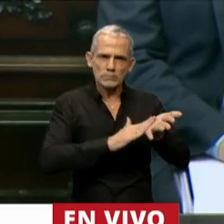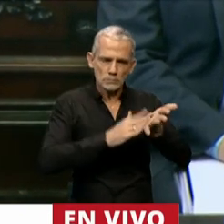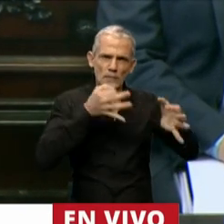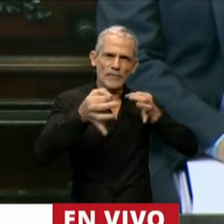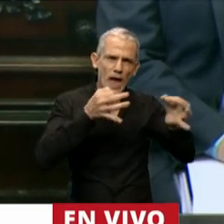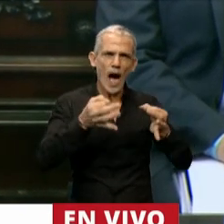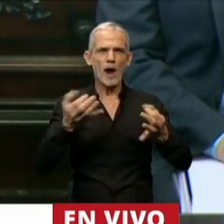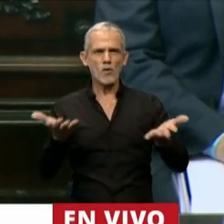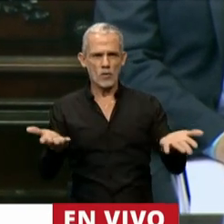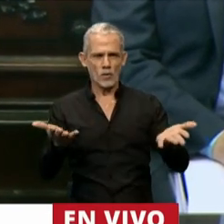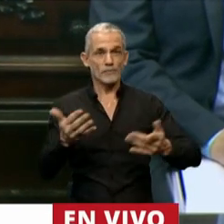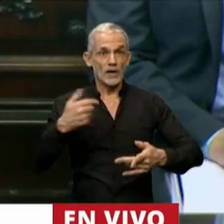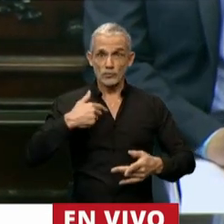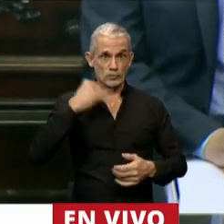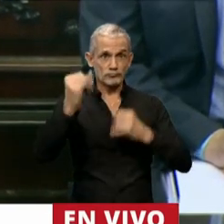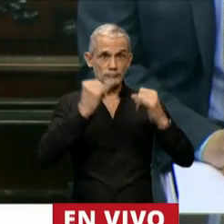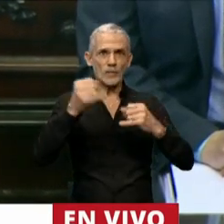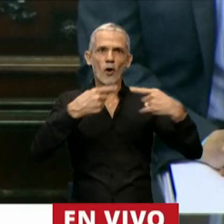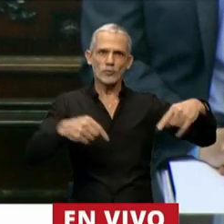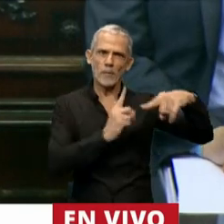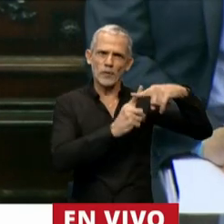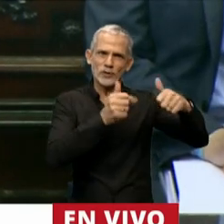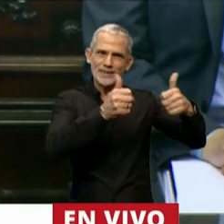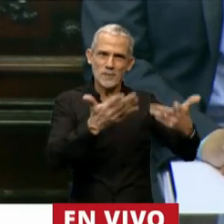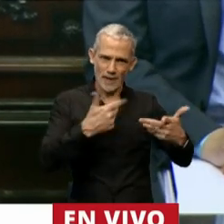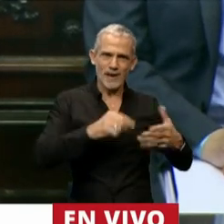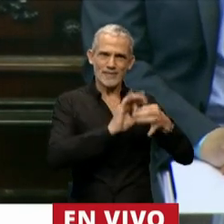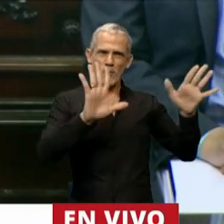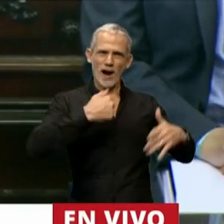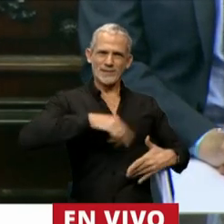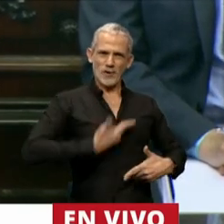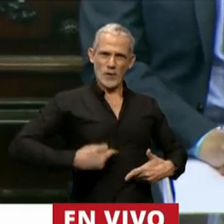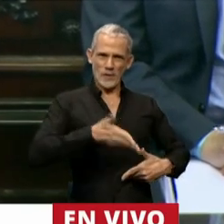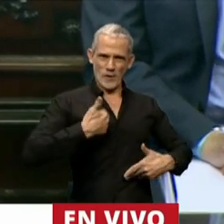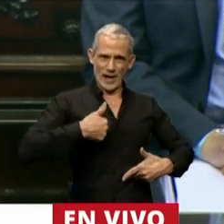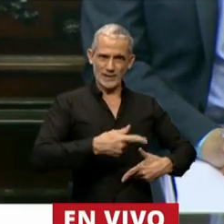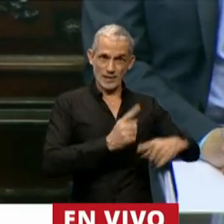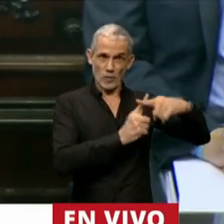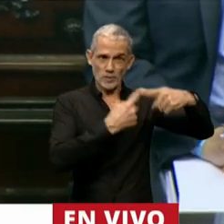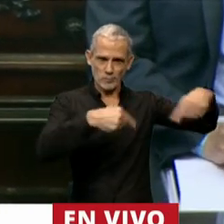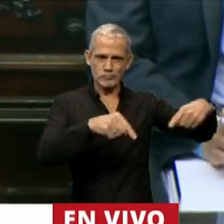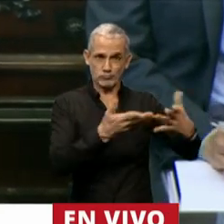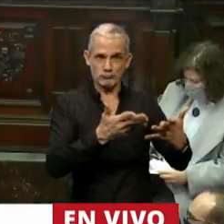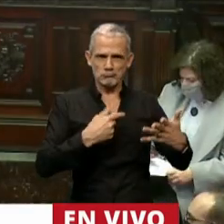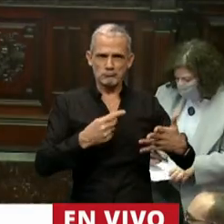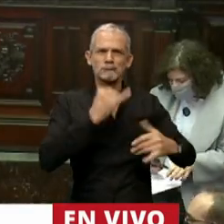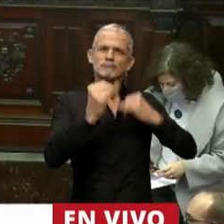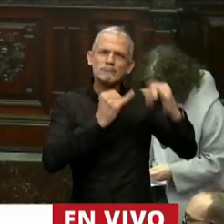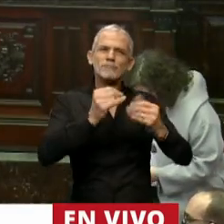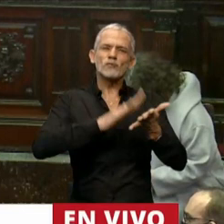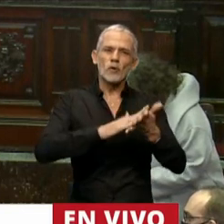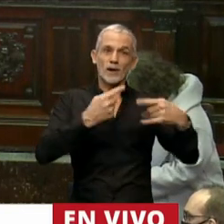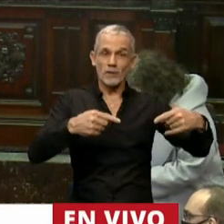Yo he destacado hasta aquí virtudes de nuestra democracia, fortalezas de nuestra democracia. He destacado hasta aquí